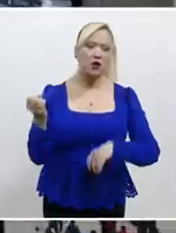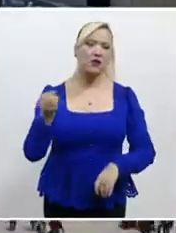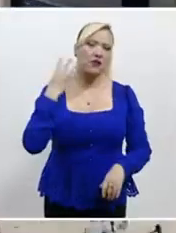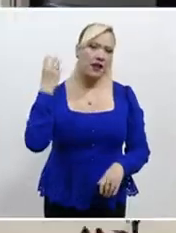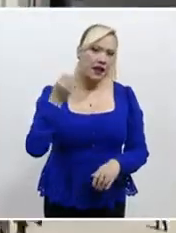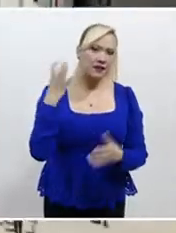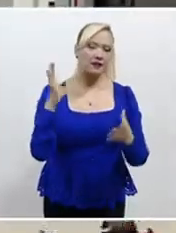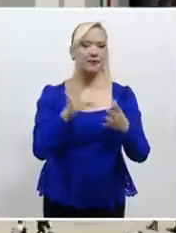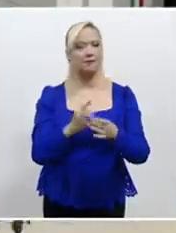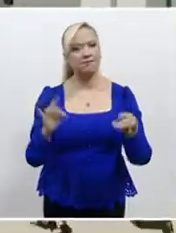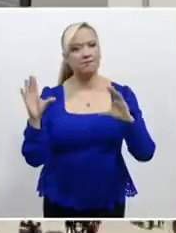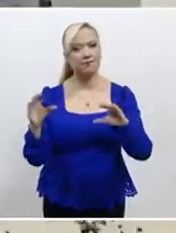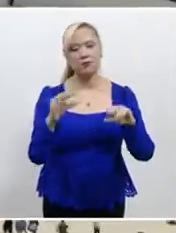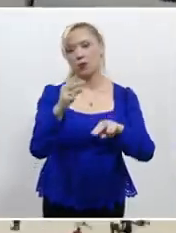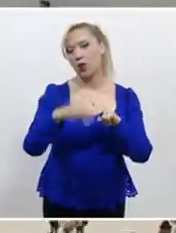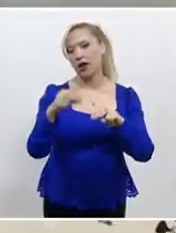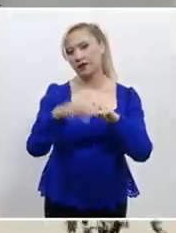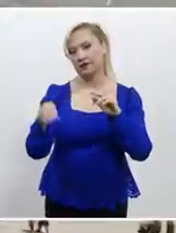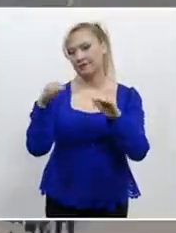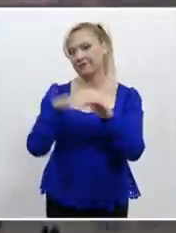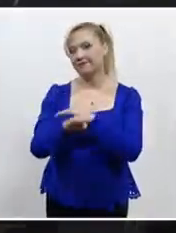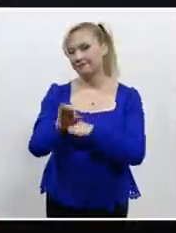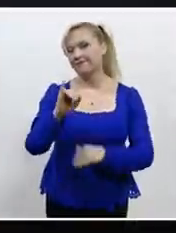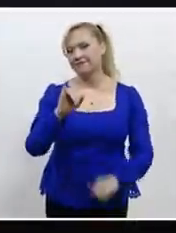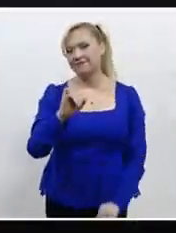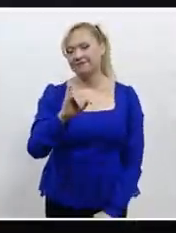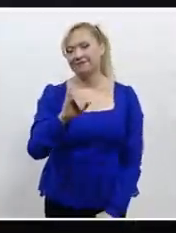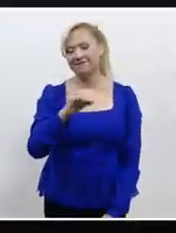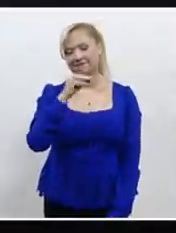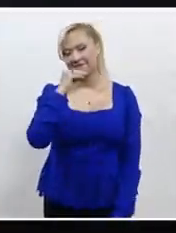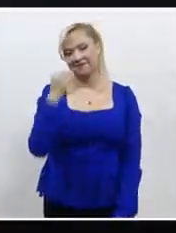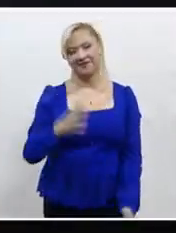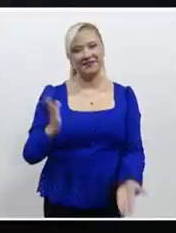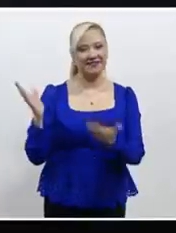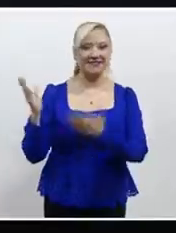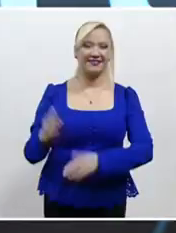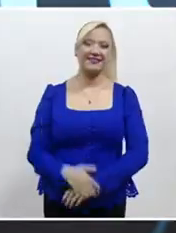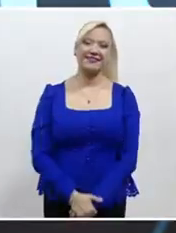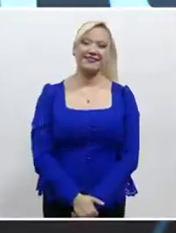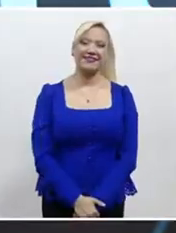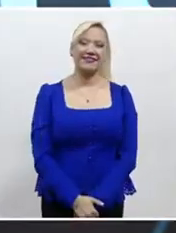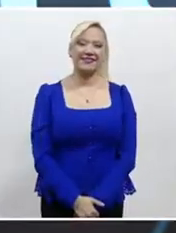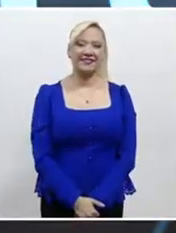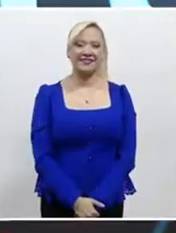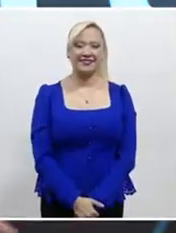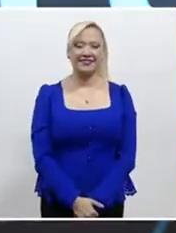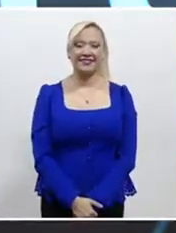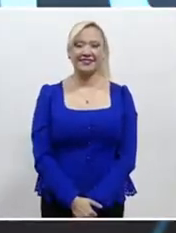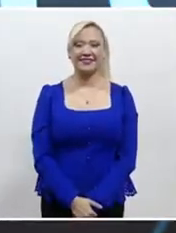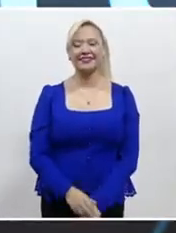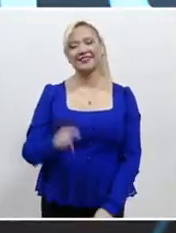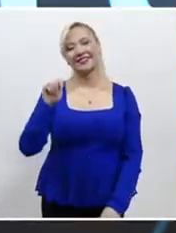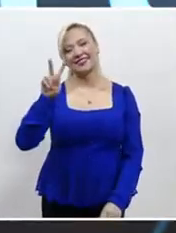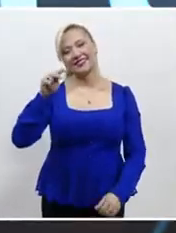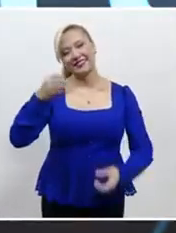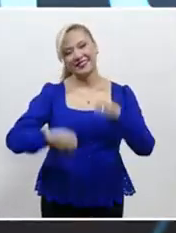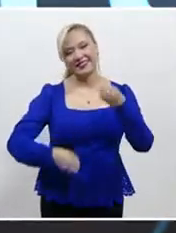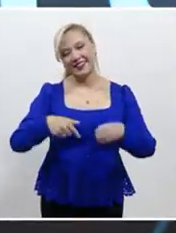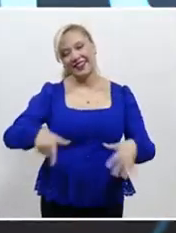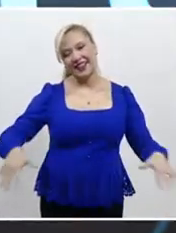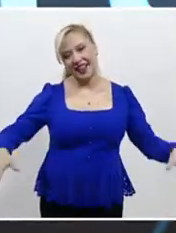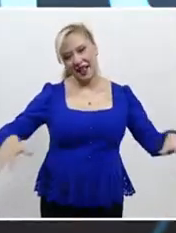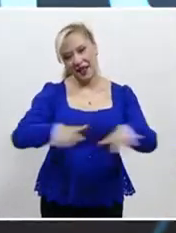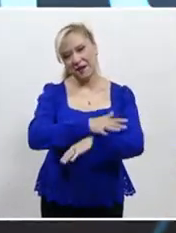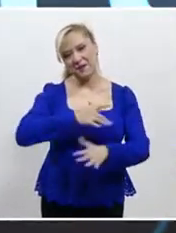y seminarios. Boletos en taquilla. Poder Informativo, Jesús Daza. Justicia TV se actualiza y